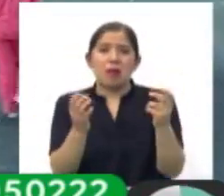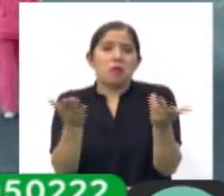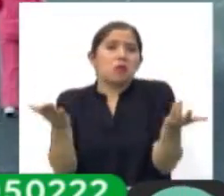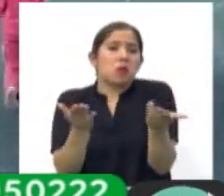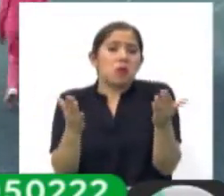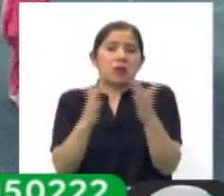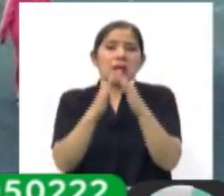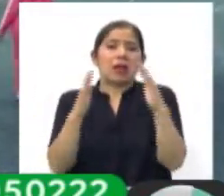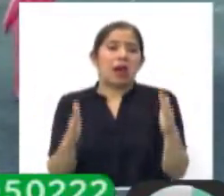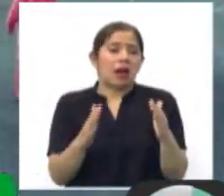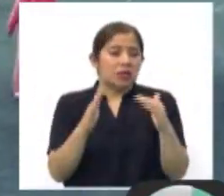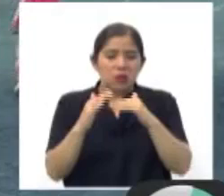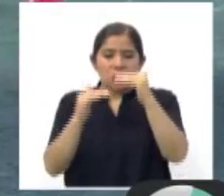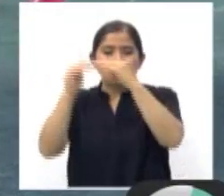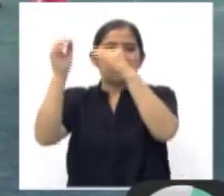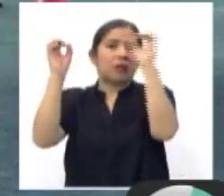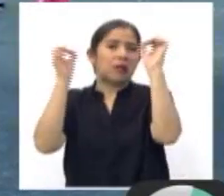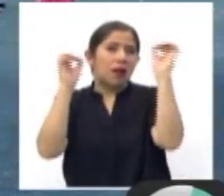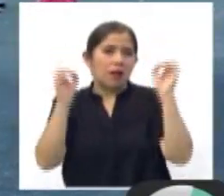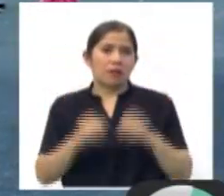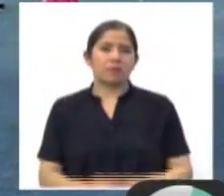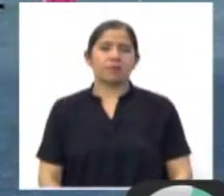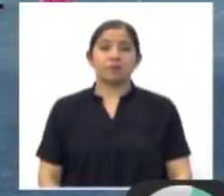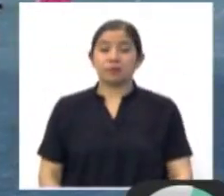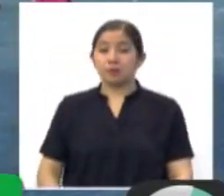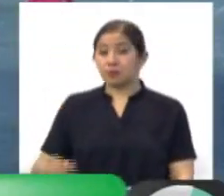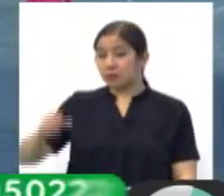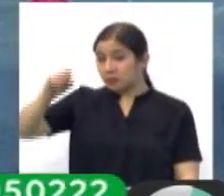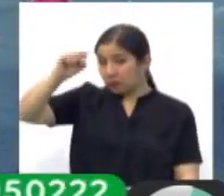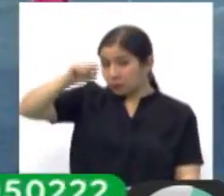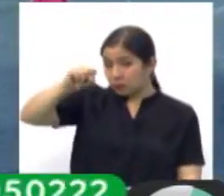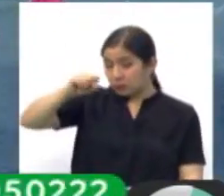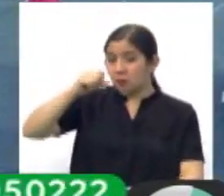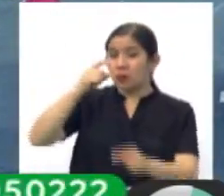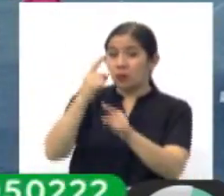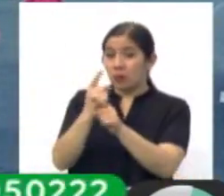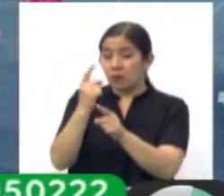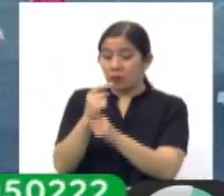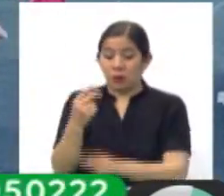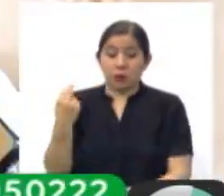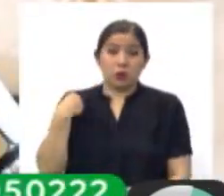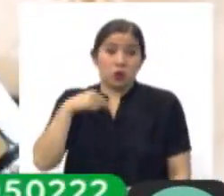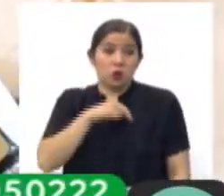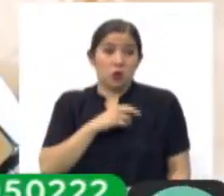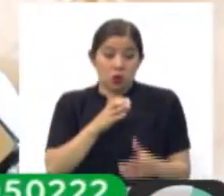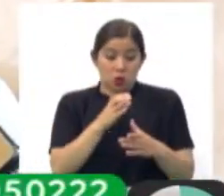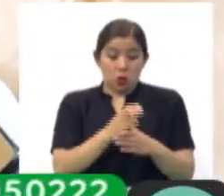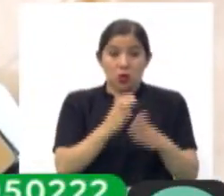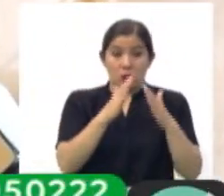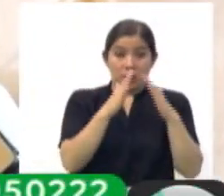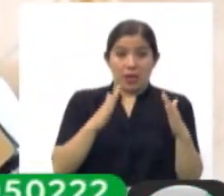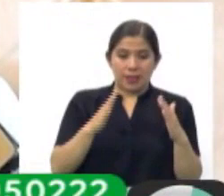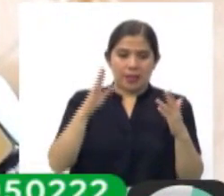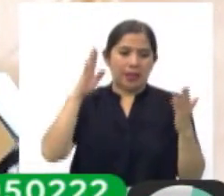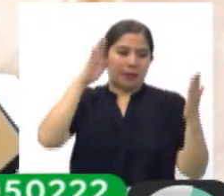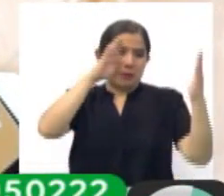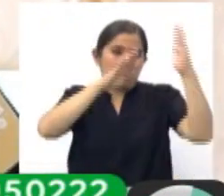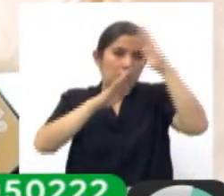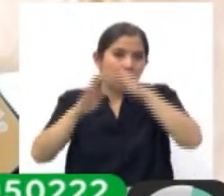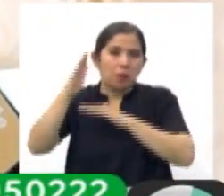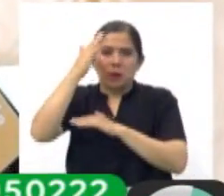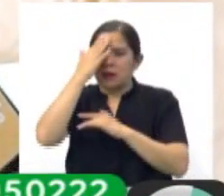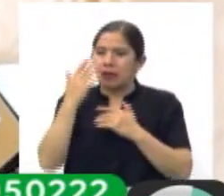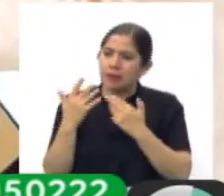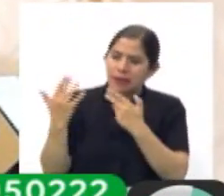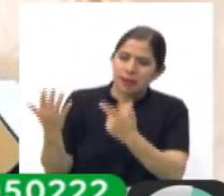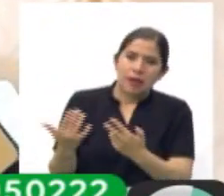las casas prefabricadas. Sí, correcto. Mire, la preocupación por nosotros, por parte de los propietarios, para los que estamos esperando el